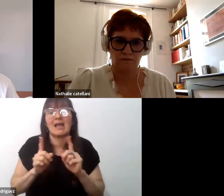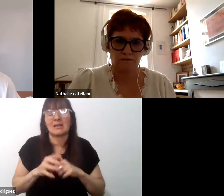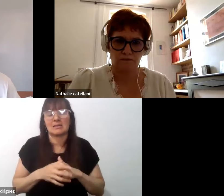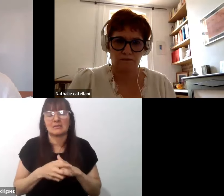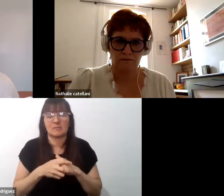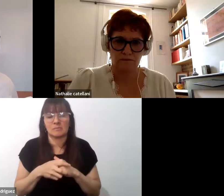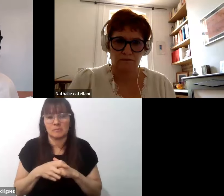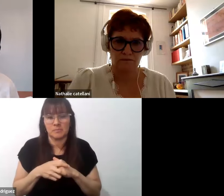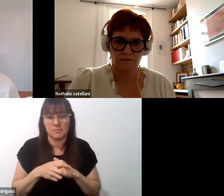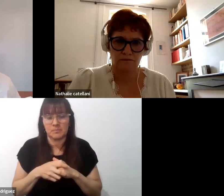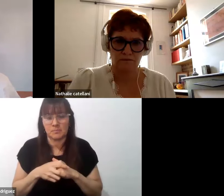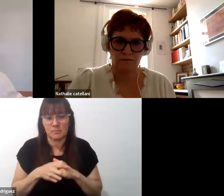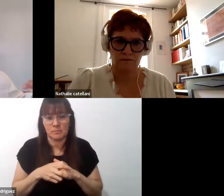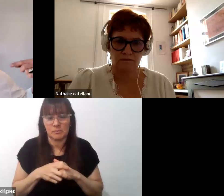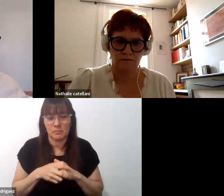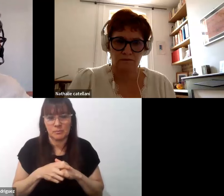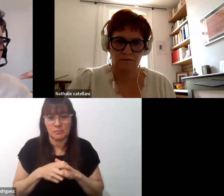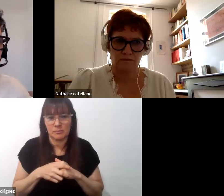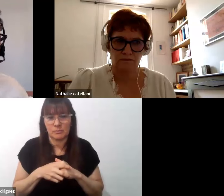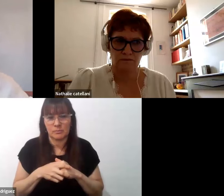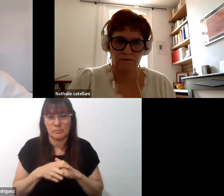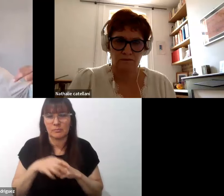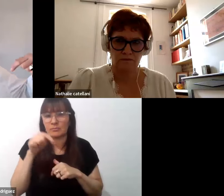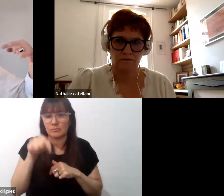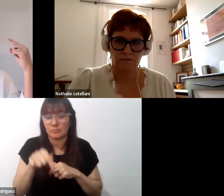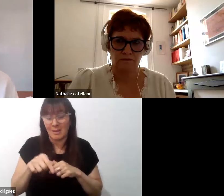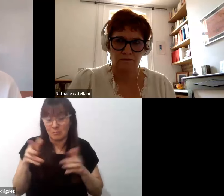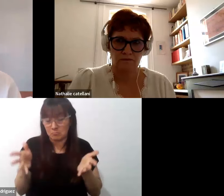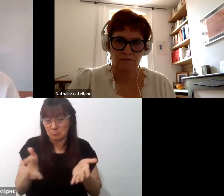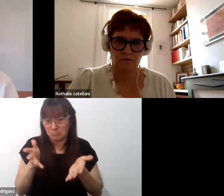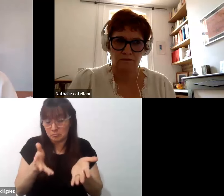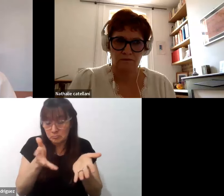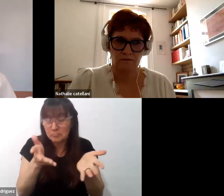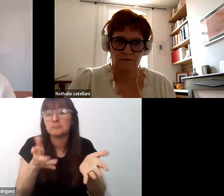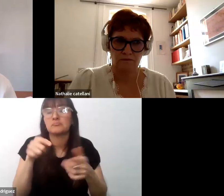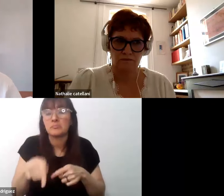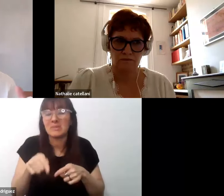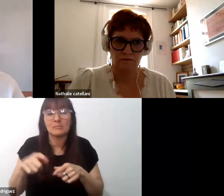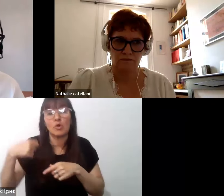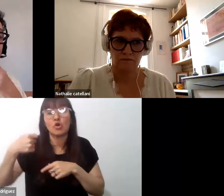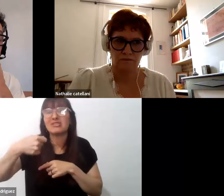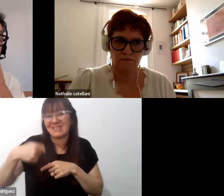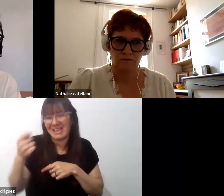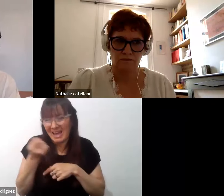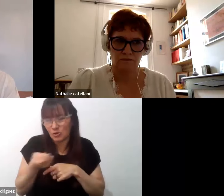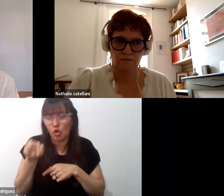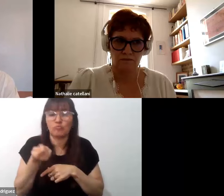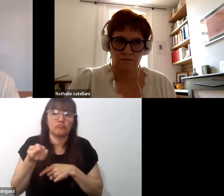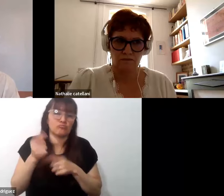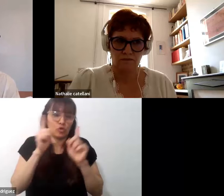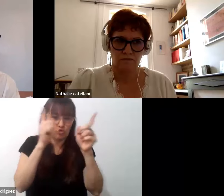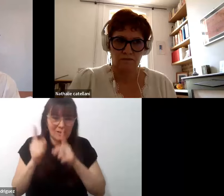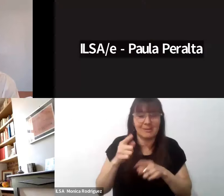¿no? Y que se promueven desde los propios sindicatos docentes como la CETERA, ¿no? A través de